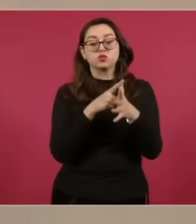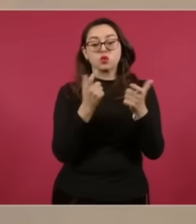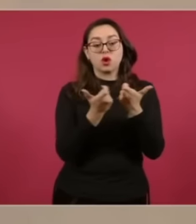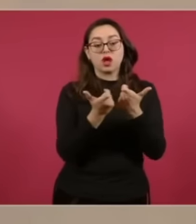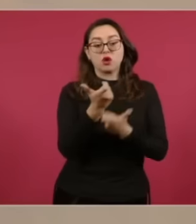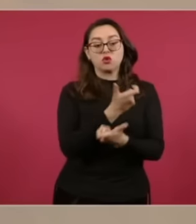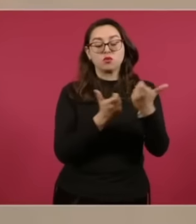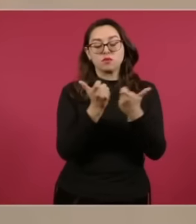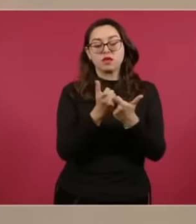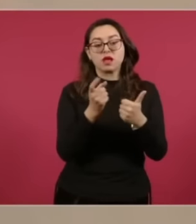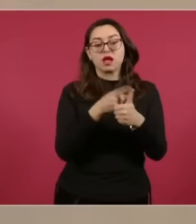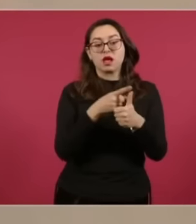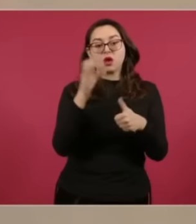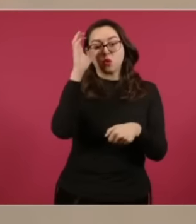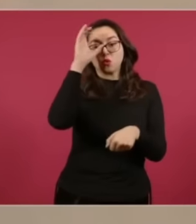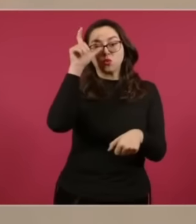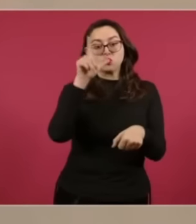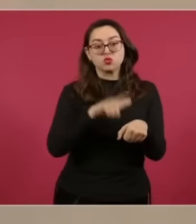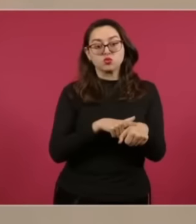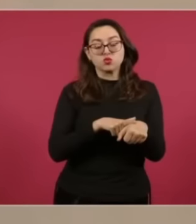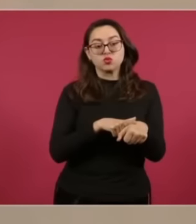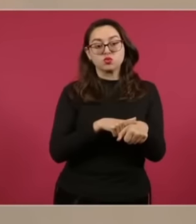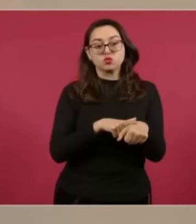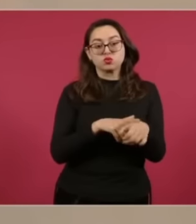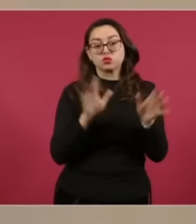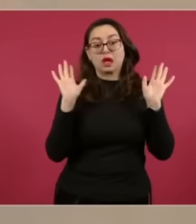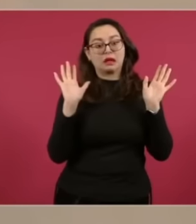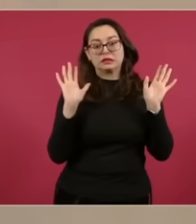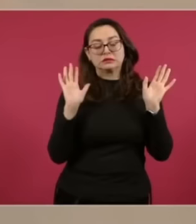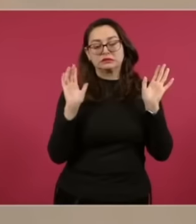Cultura U Lo que sea